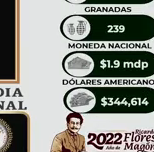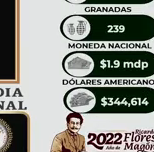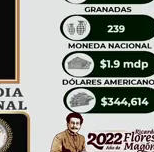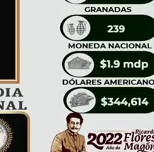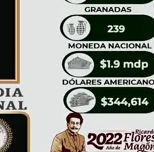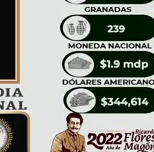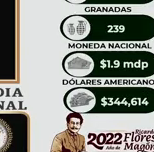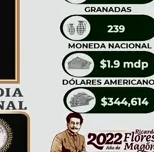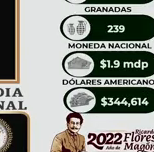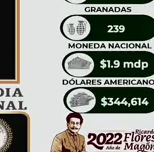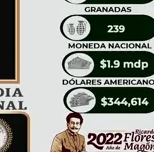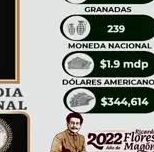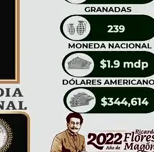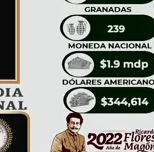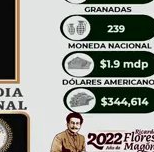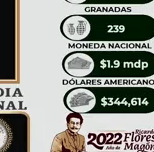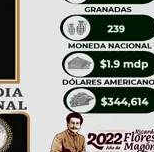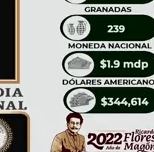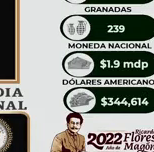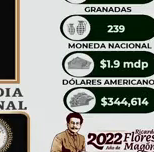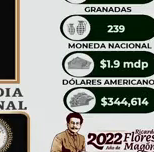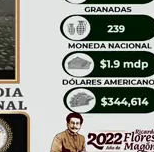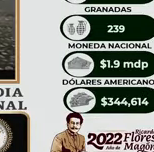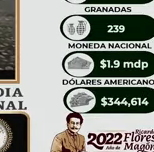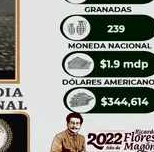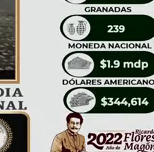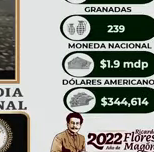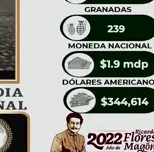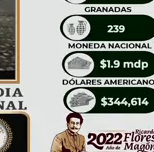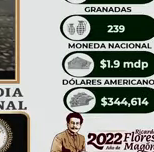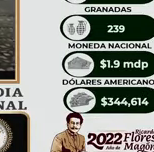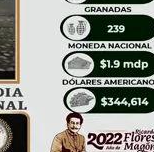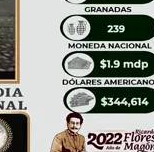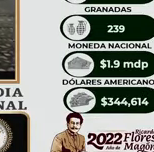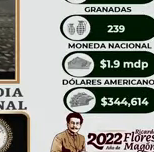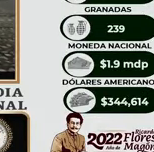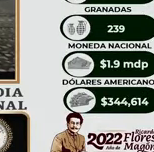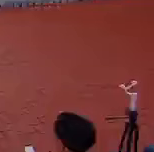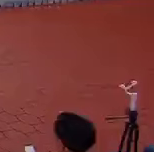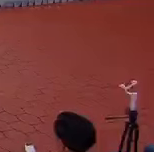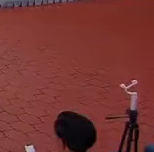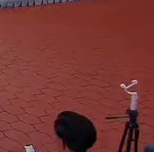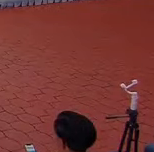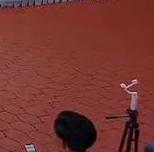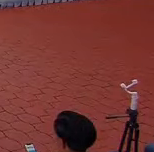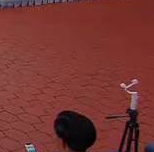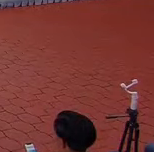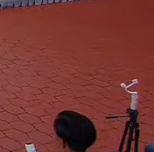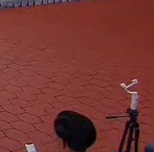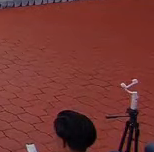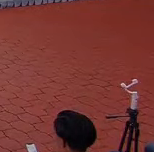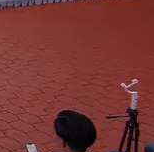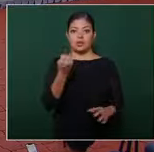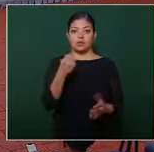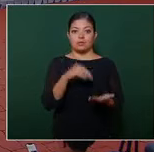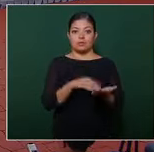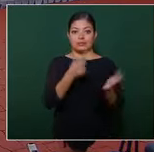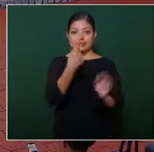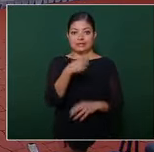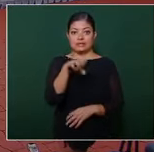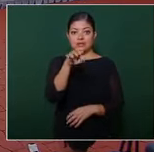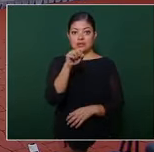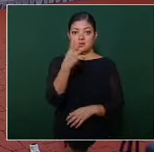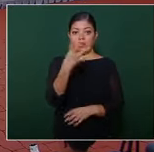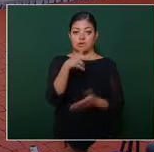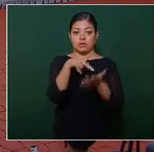los plantillos que se han erradicado en cuestión de marihuana, la cantidad 59 mil 164